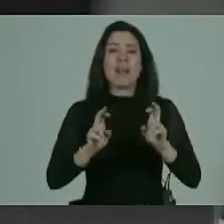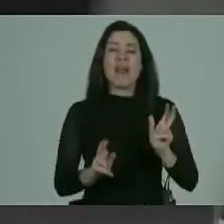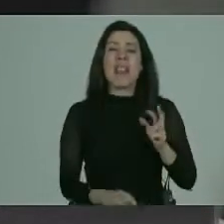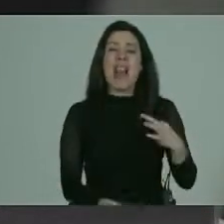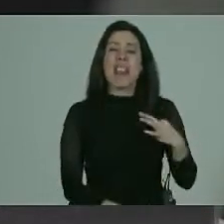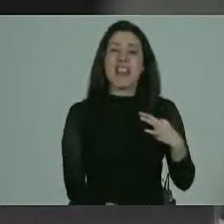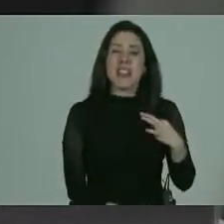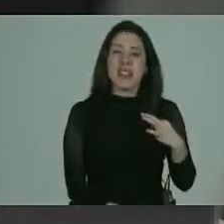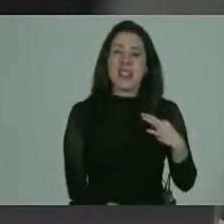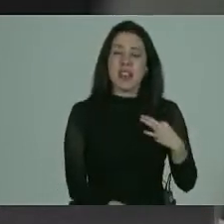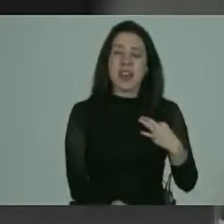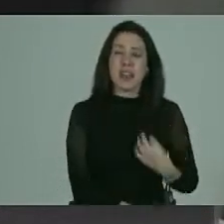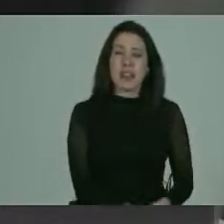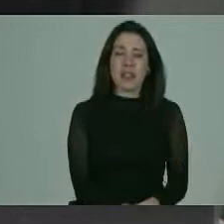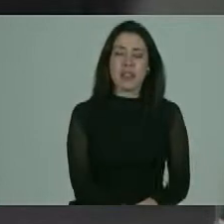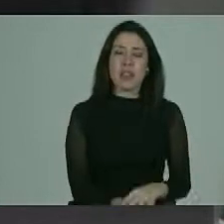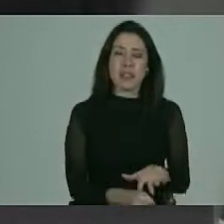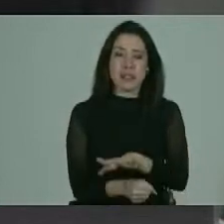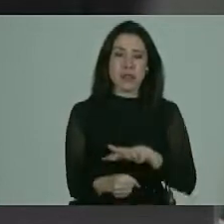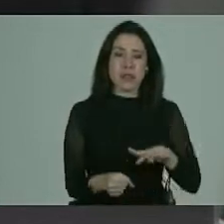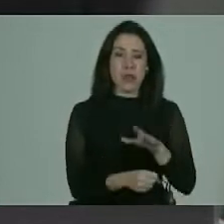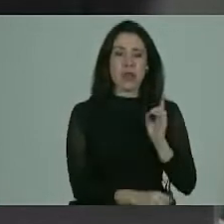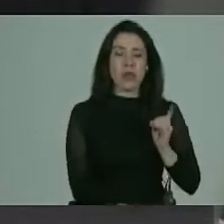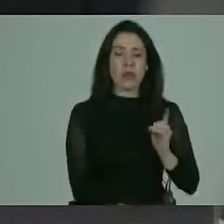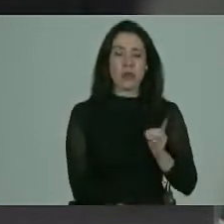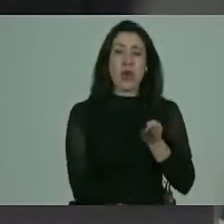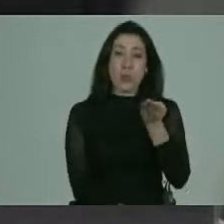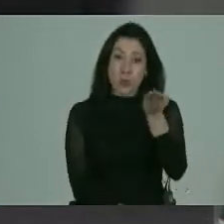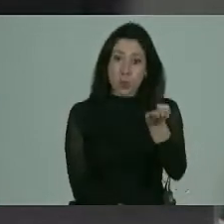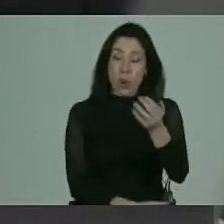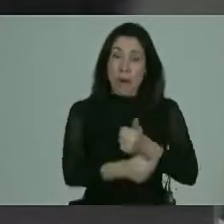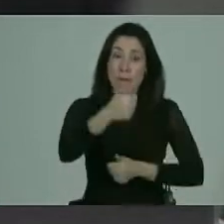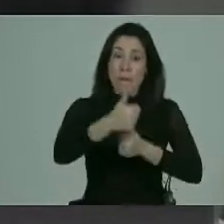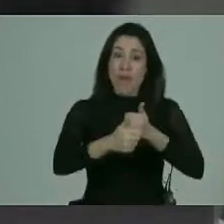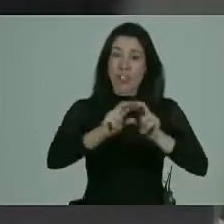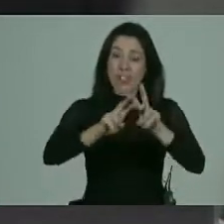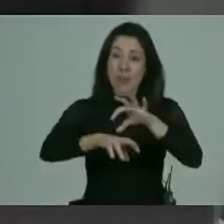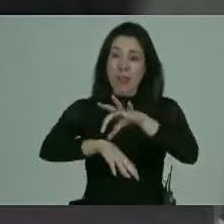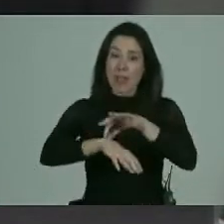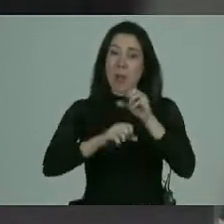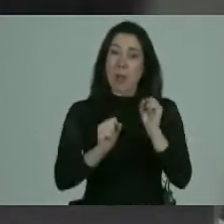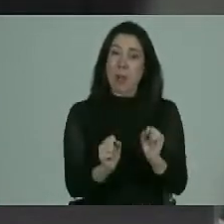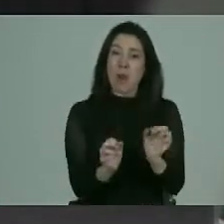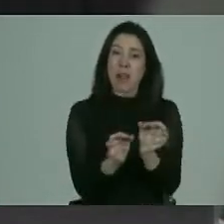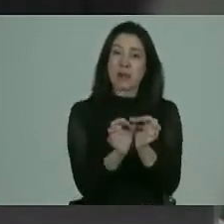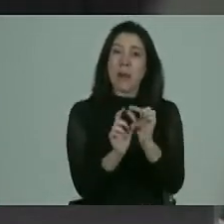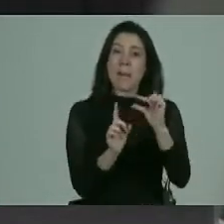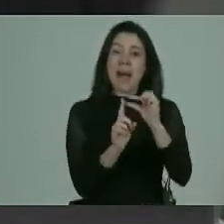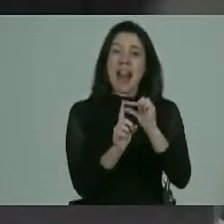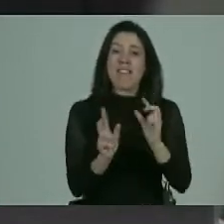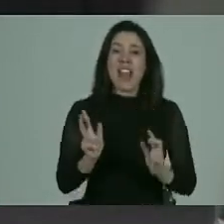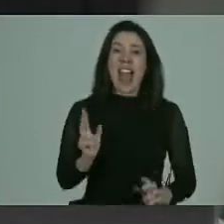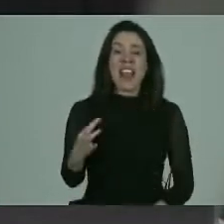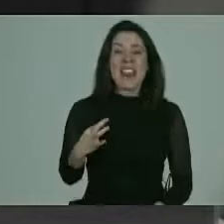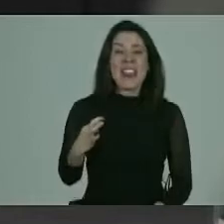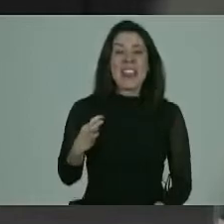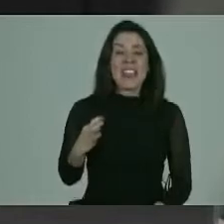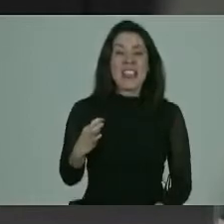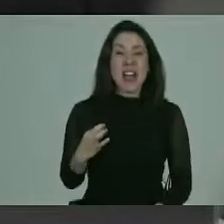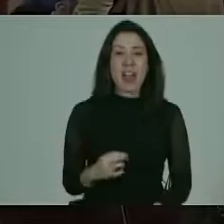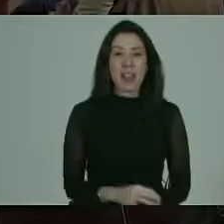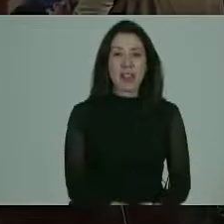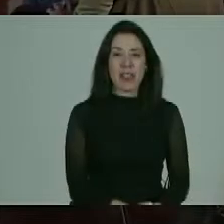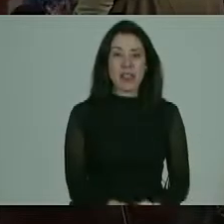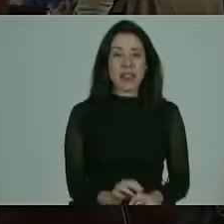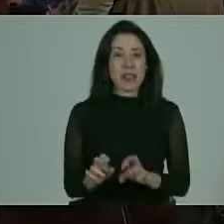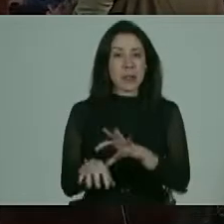dignidad en situación de discapacidad? tú como profesional de la salud ¿me puedes definir la palabra dignidad desde el área médica?